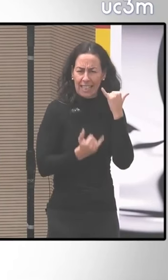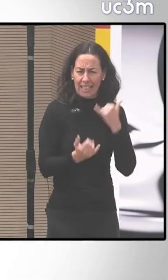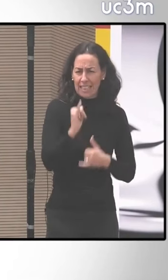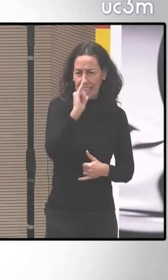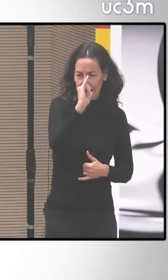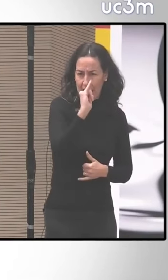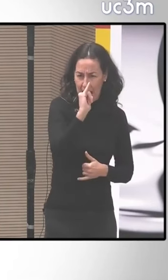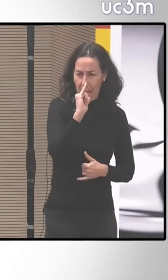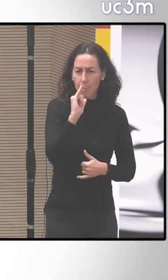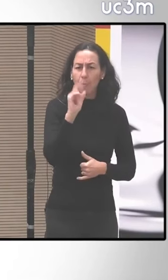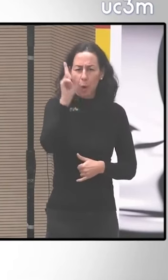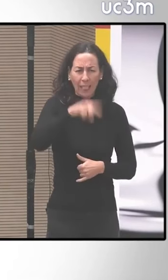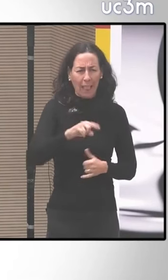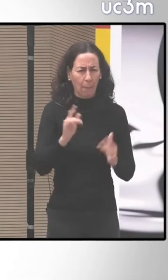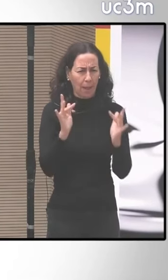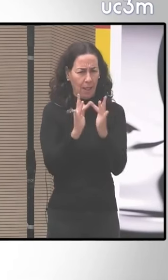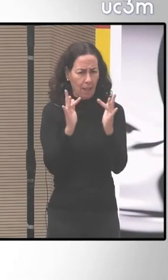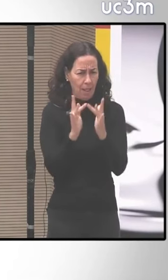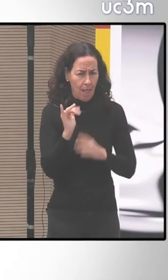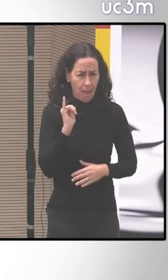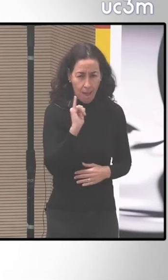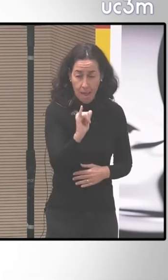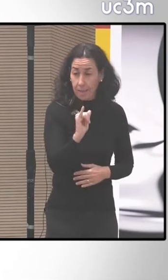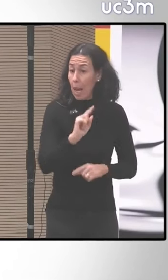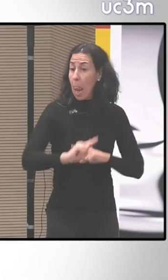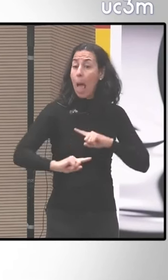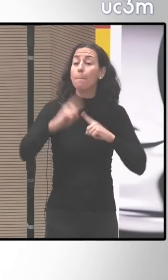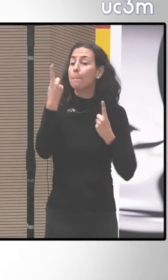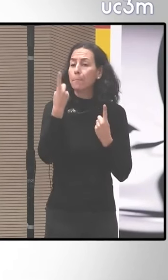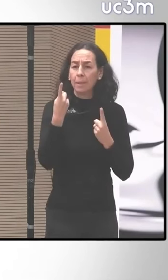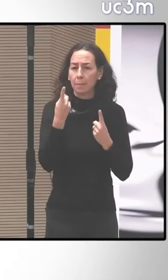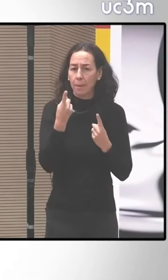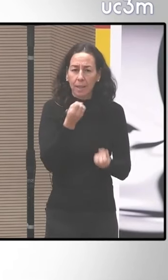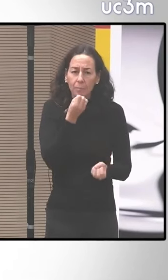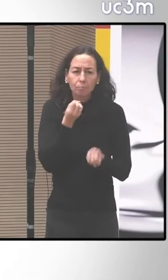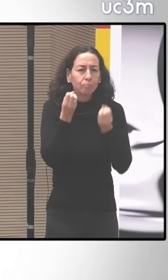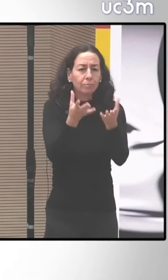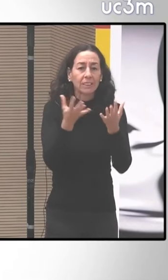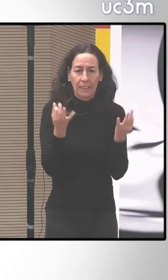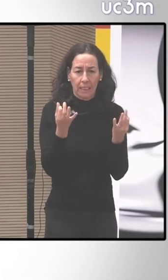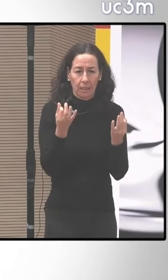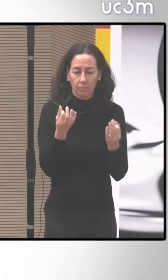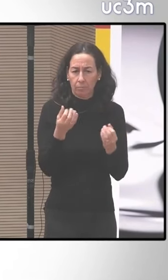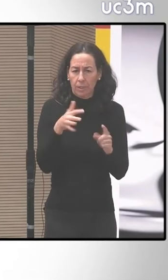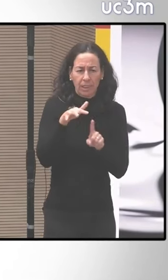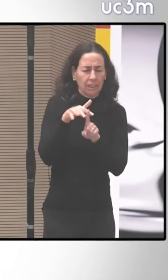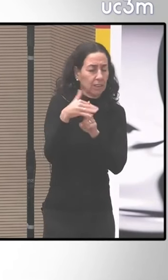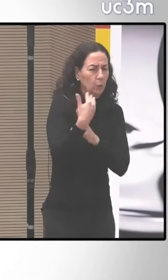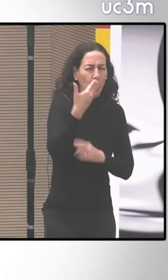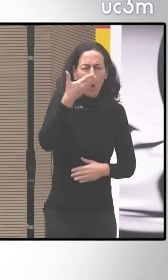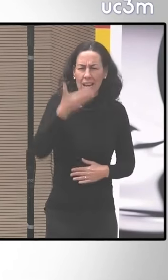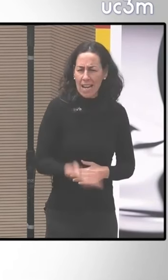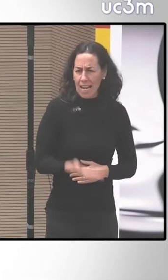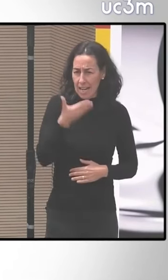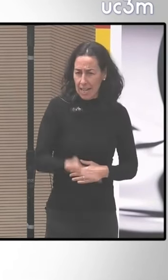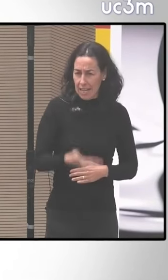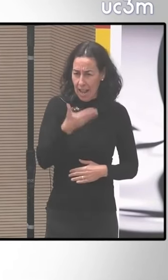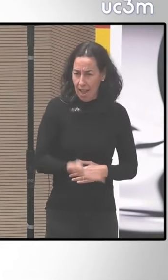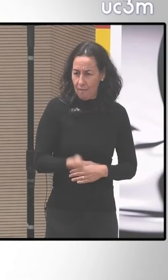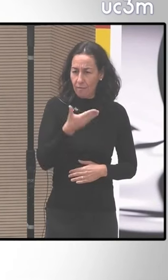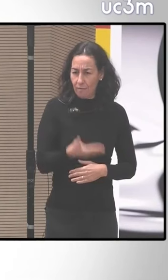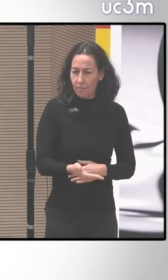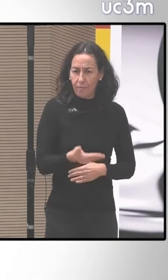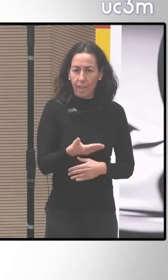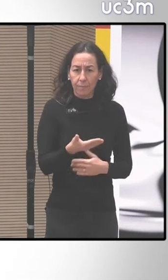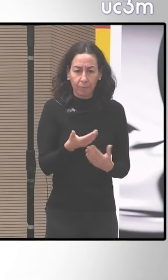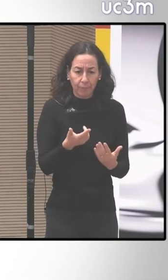acá la primera que tenemos que mencionar es la grave situación del cuestionamiento que